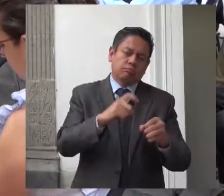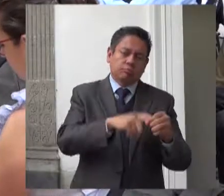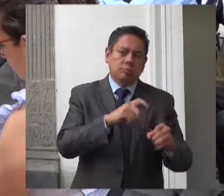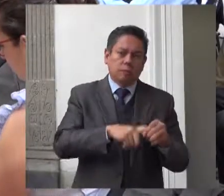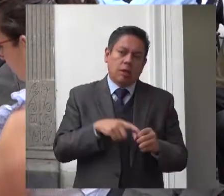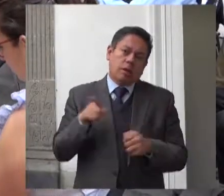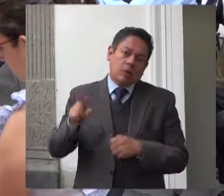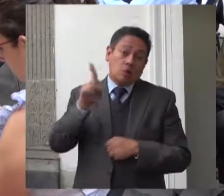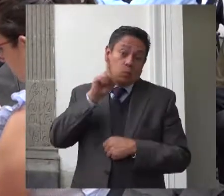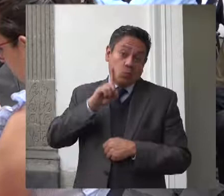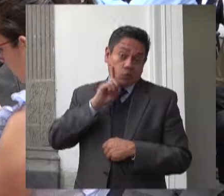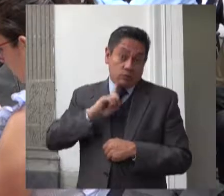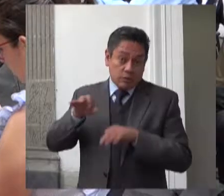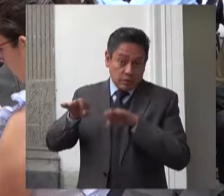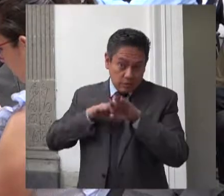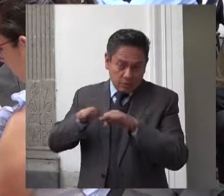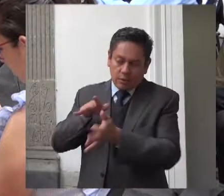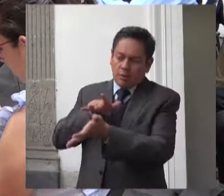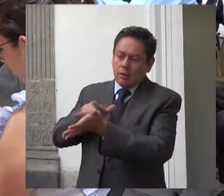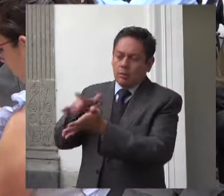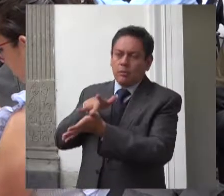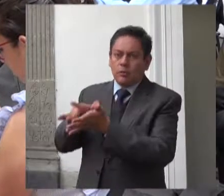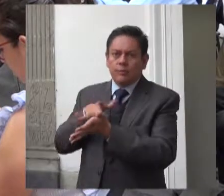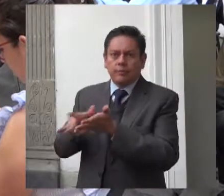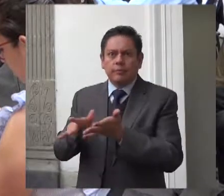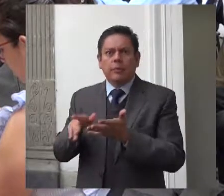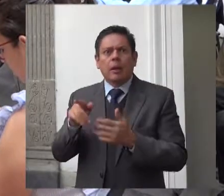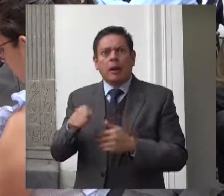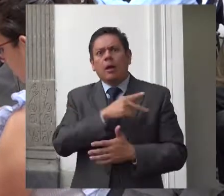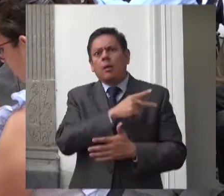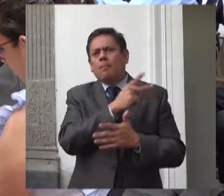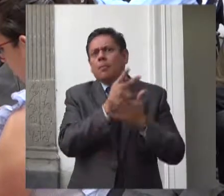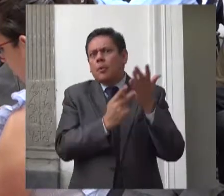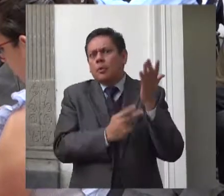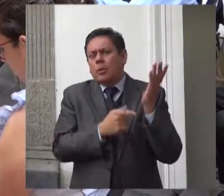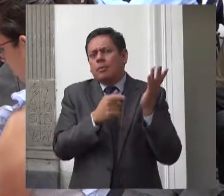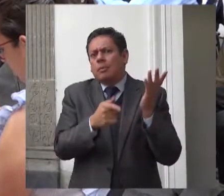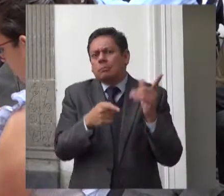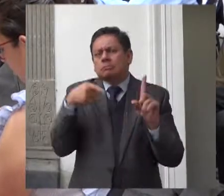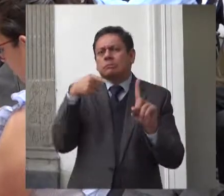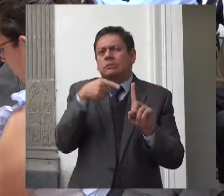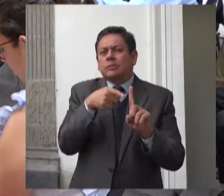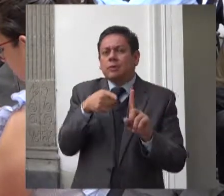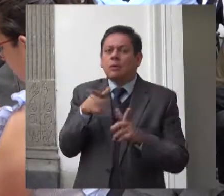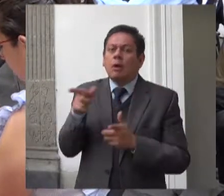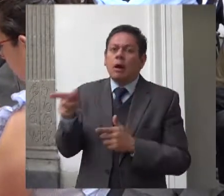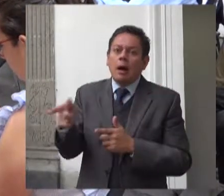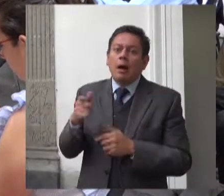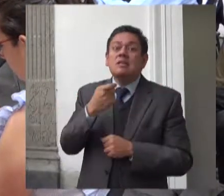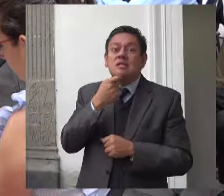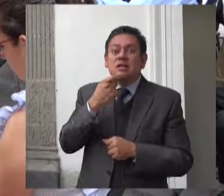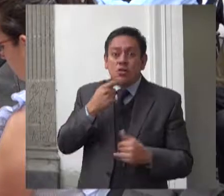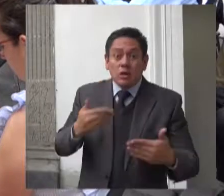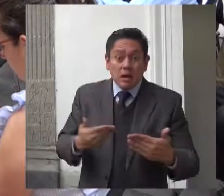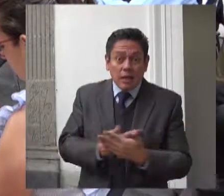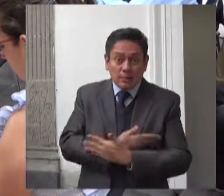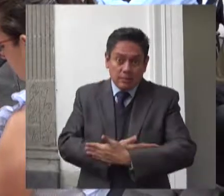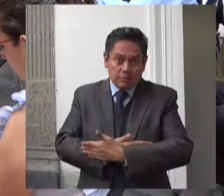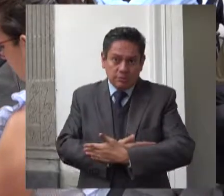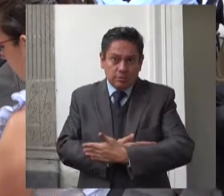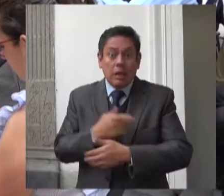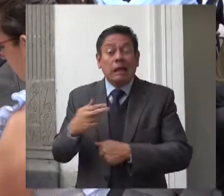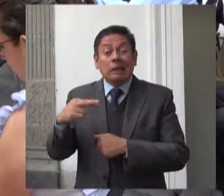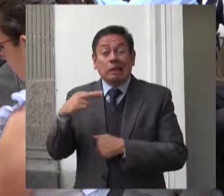objetivo es la detección temprana de alguna discapacidad. No se omite destacar